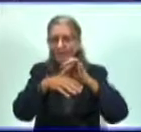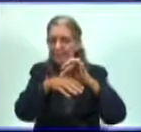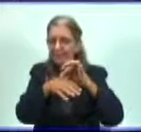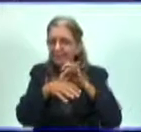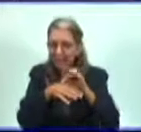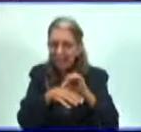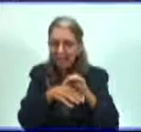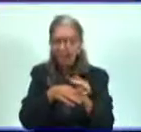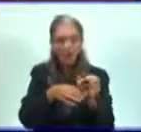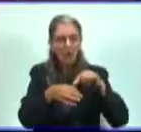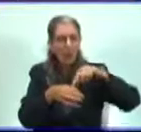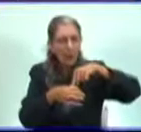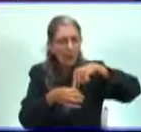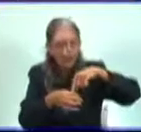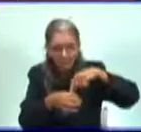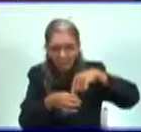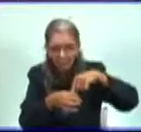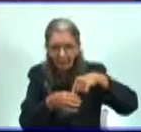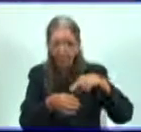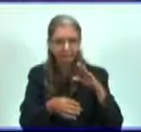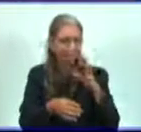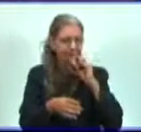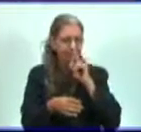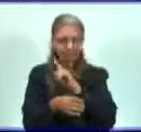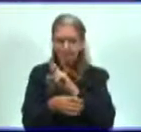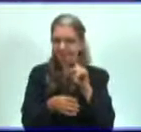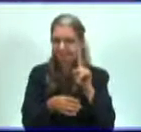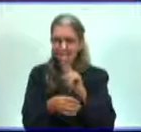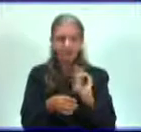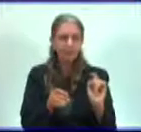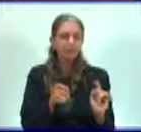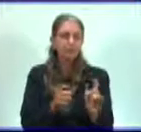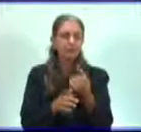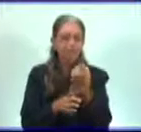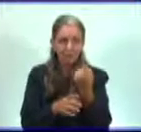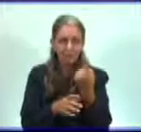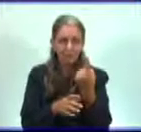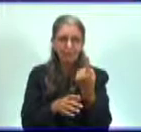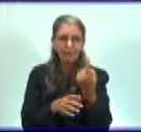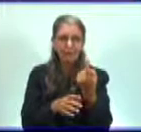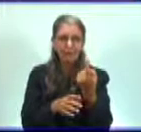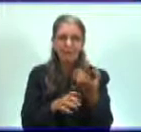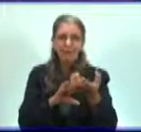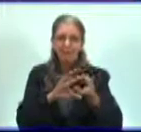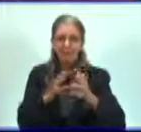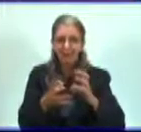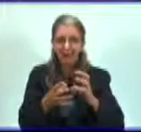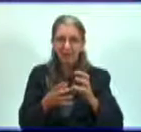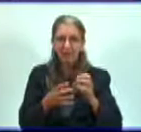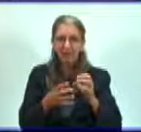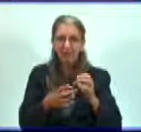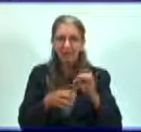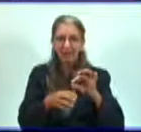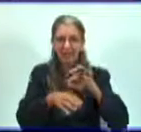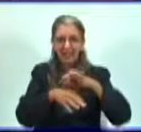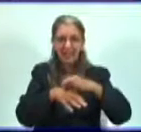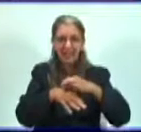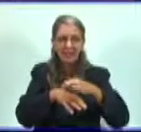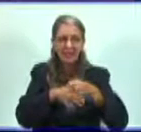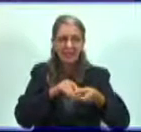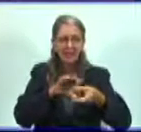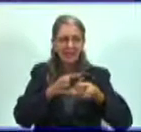núcleo, solamente va a estar constituido por un ácido nucleico, tema